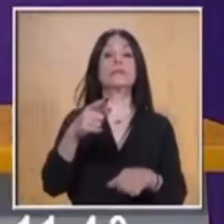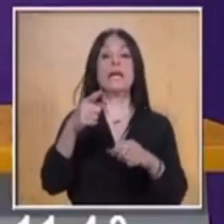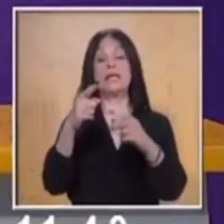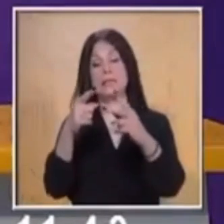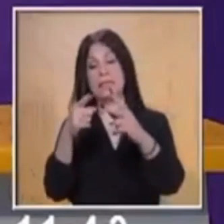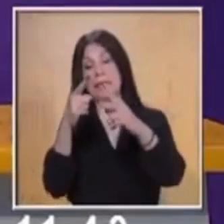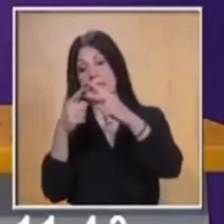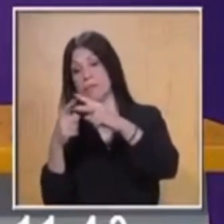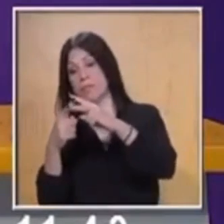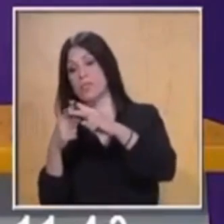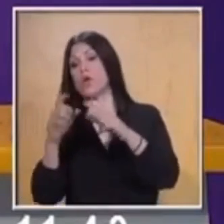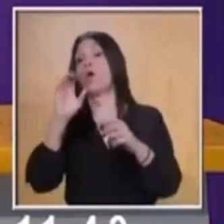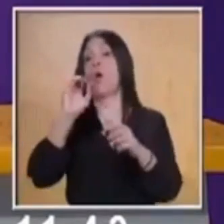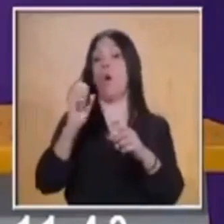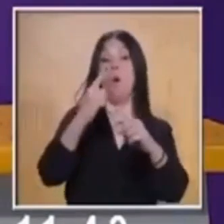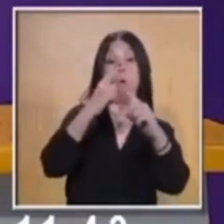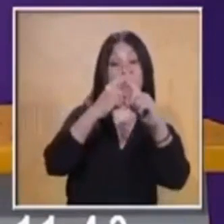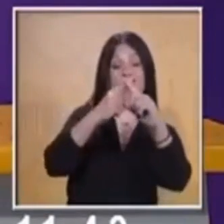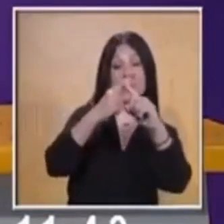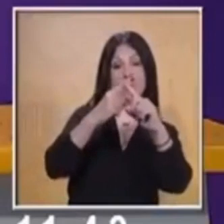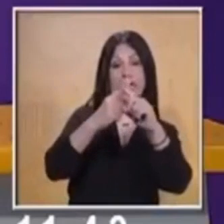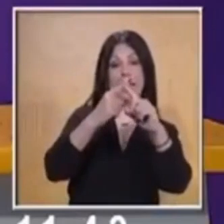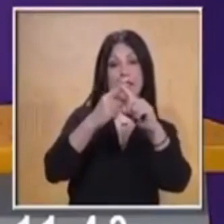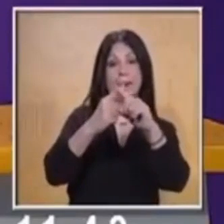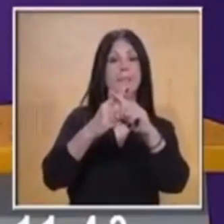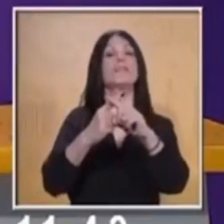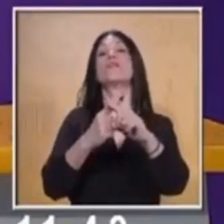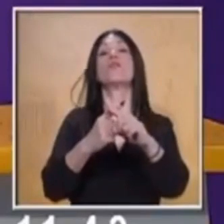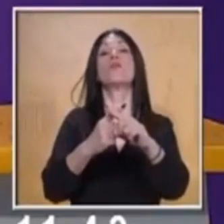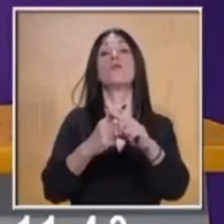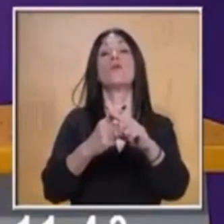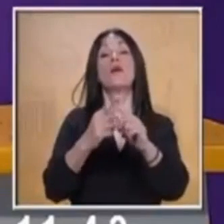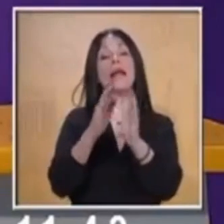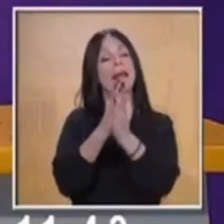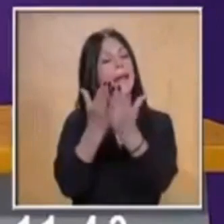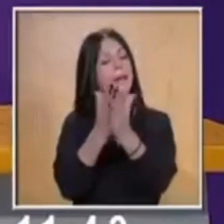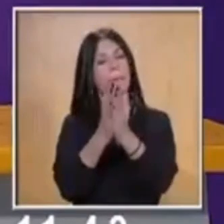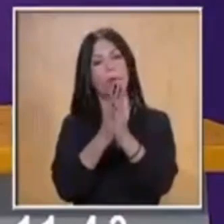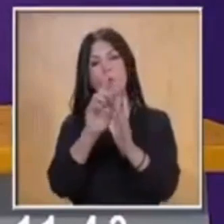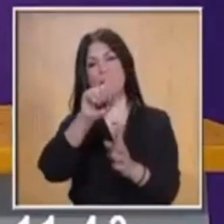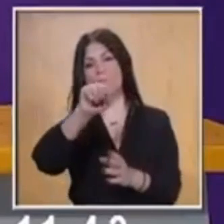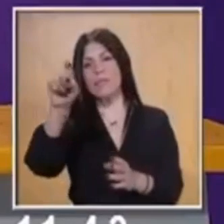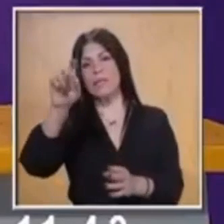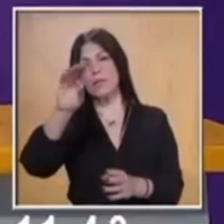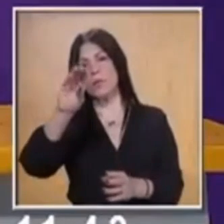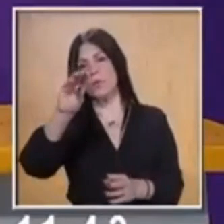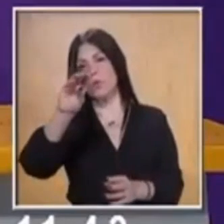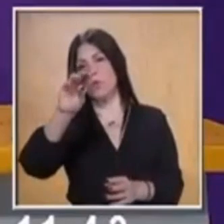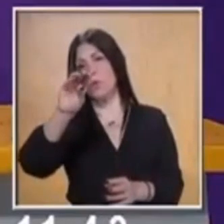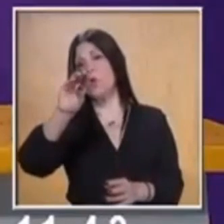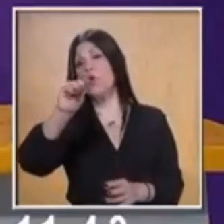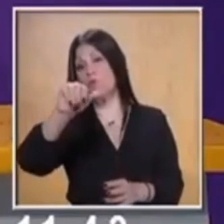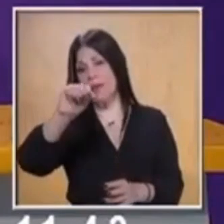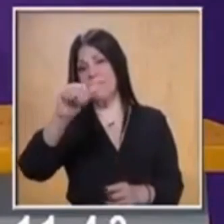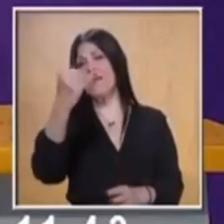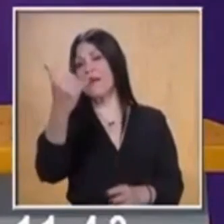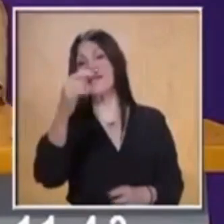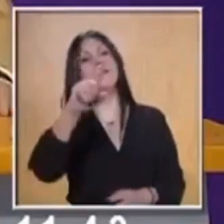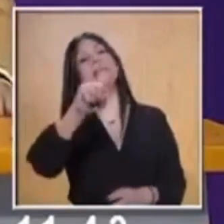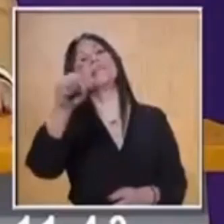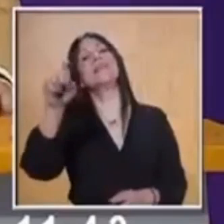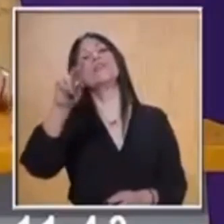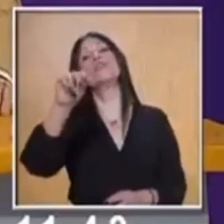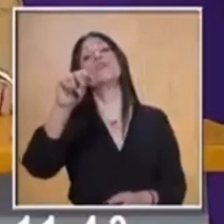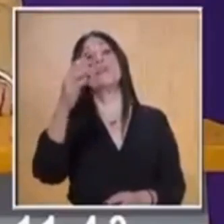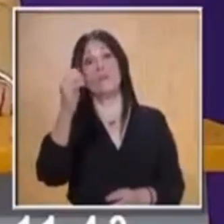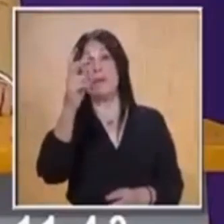vamos a plasmar en cuarto grado en la página 189 y 190. Muy bien, profe, pues mucho gusto.